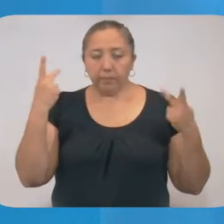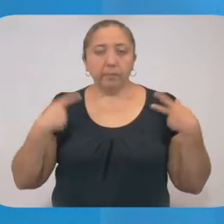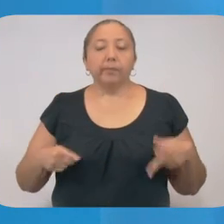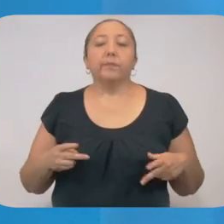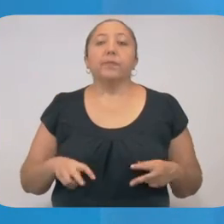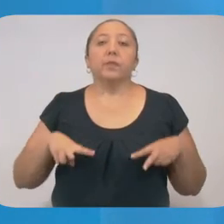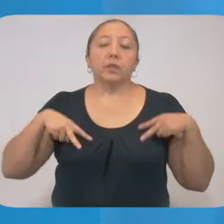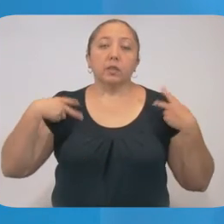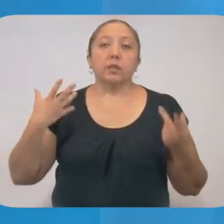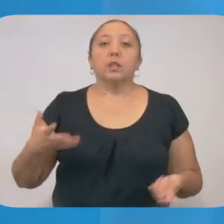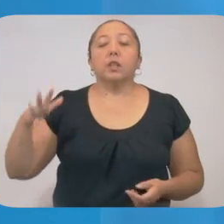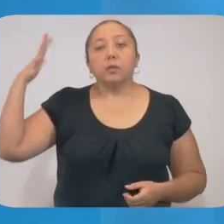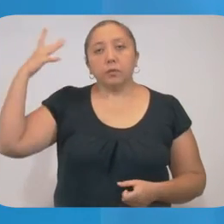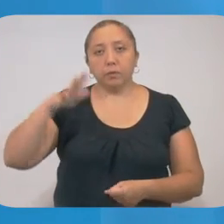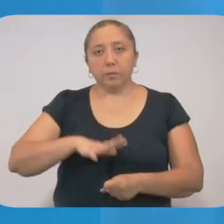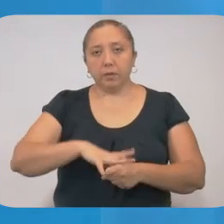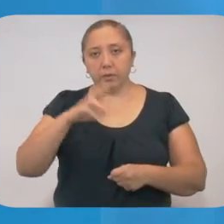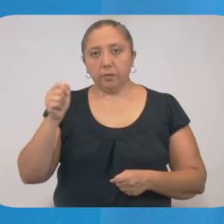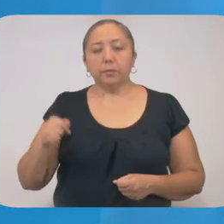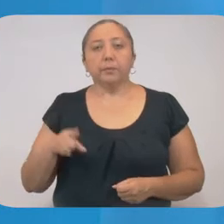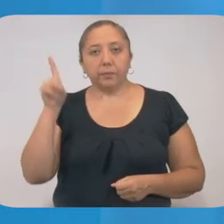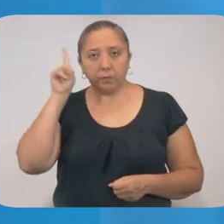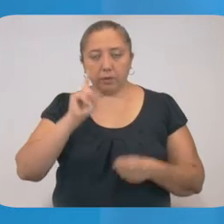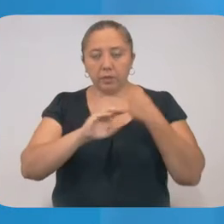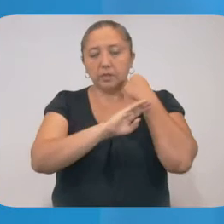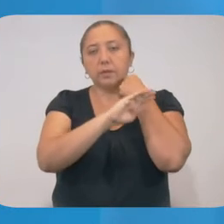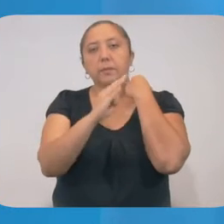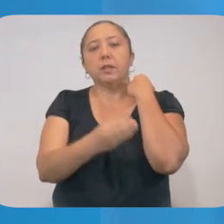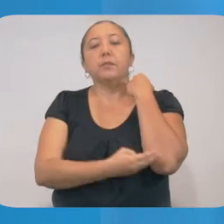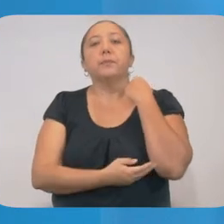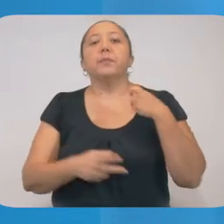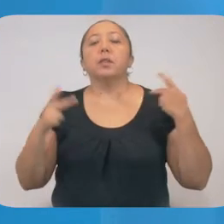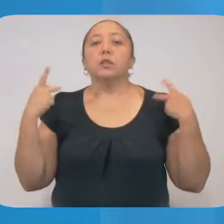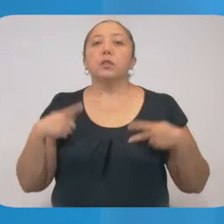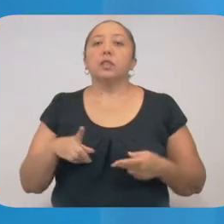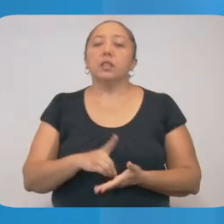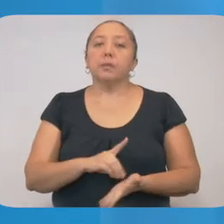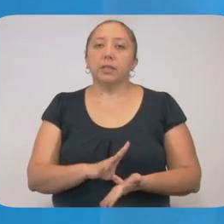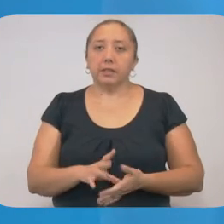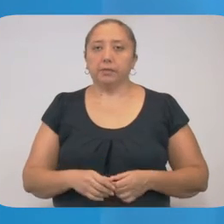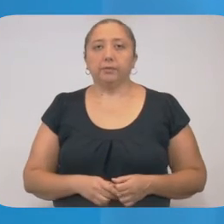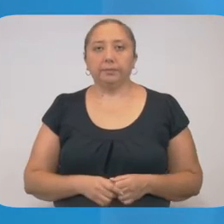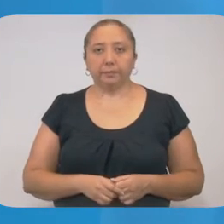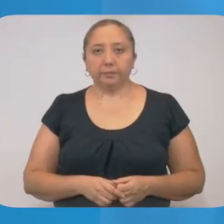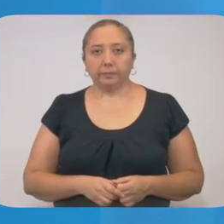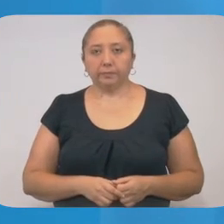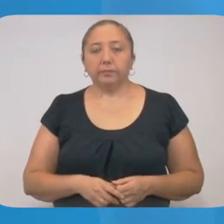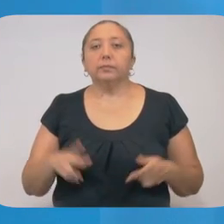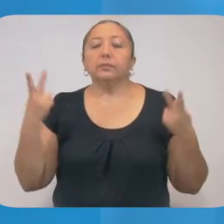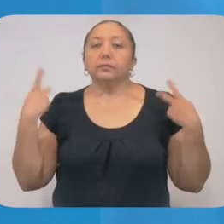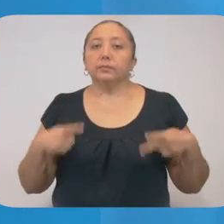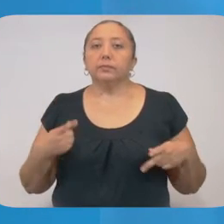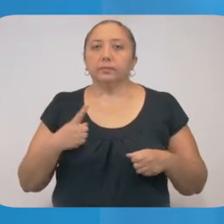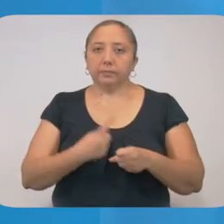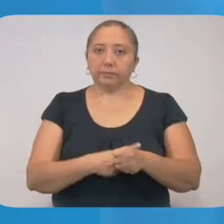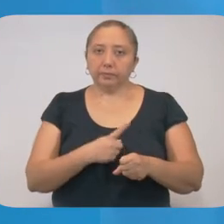población vulnerable como adultos mayores, mujeres embarazadas, personas con discapacidad, personas con padecimientos como